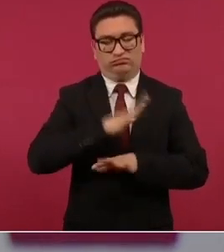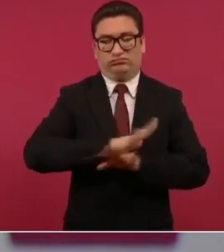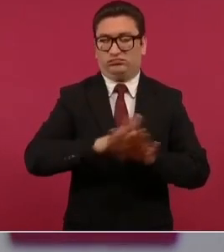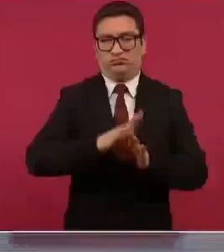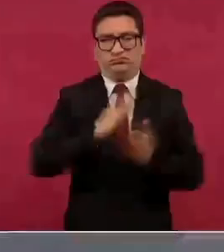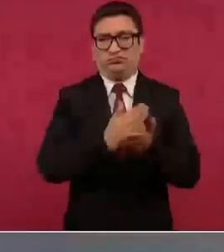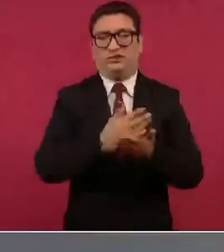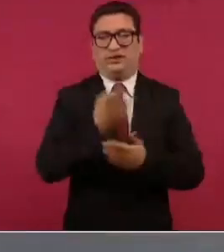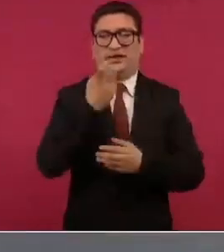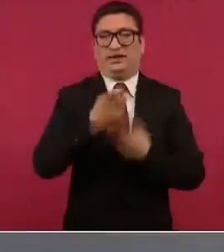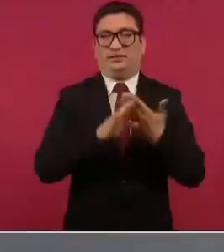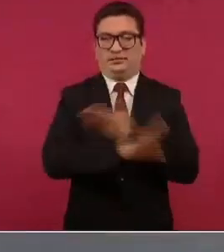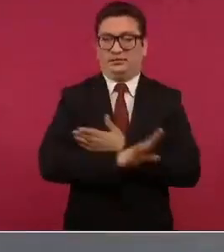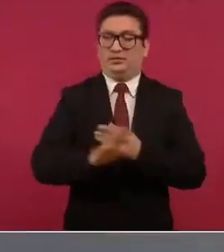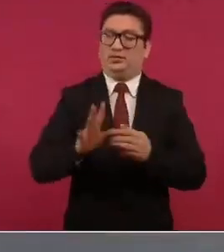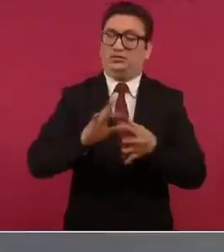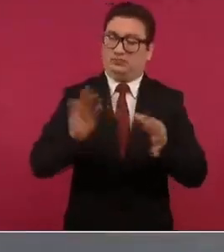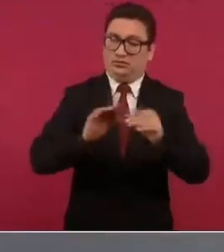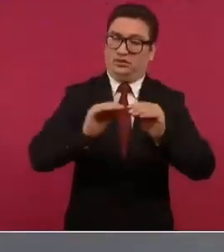que quede claro